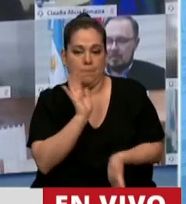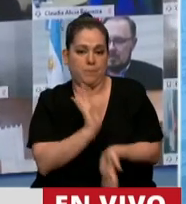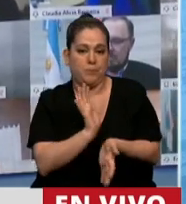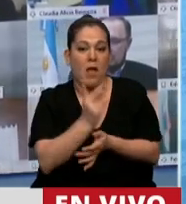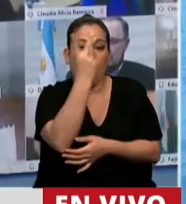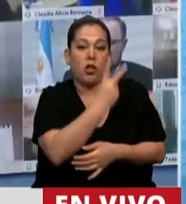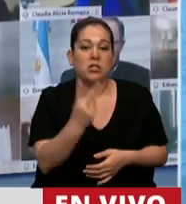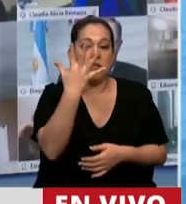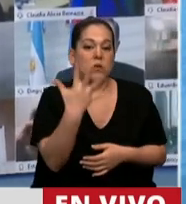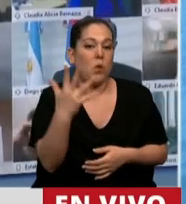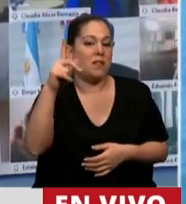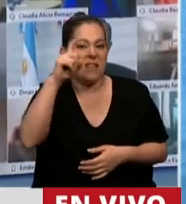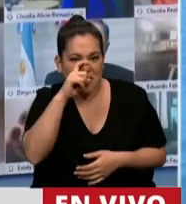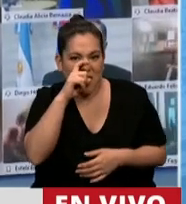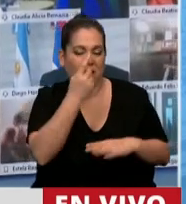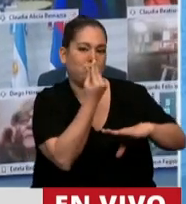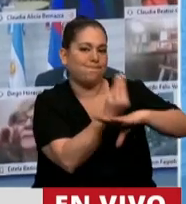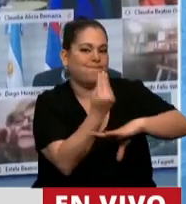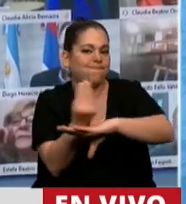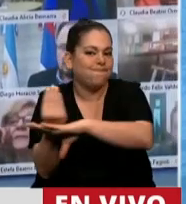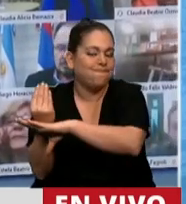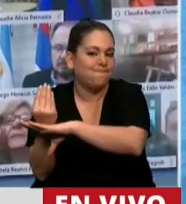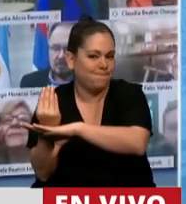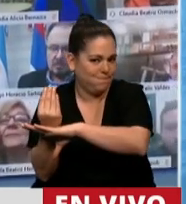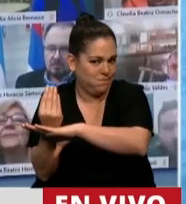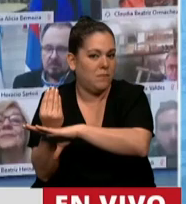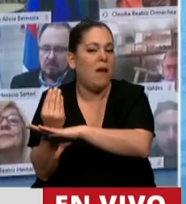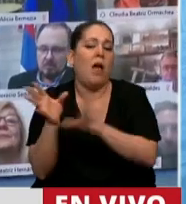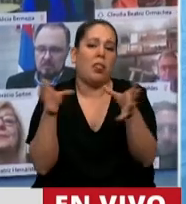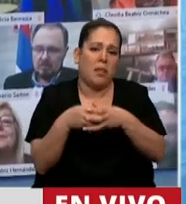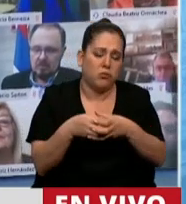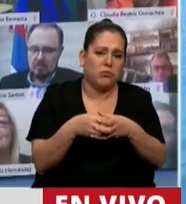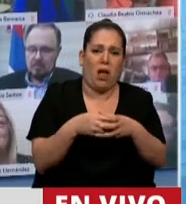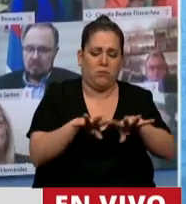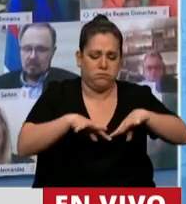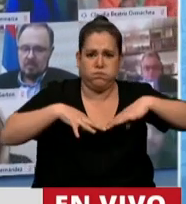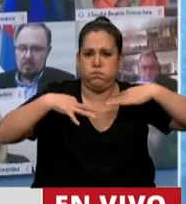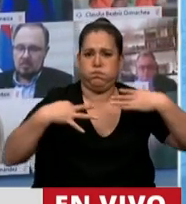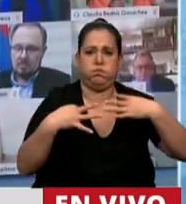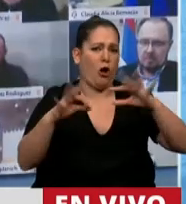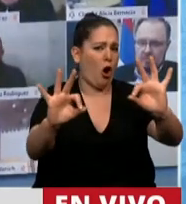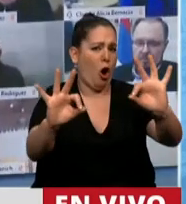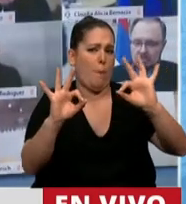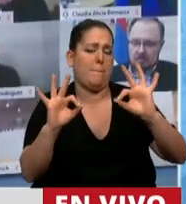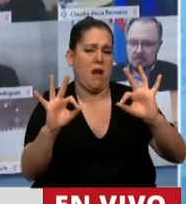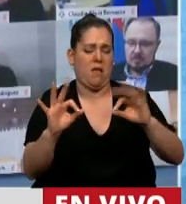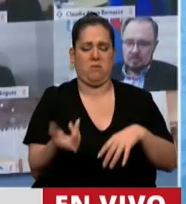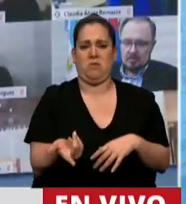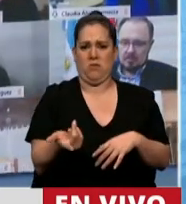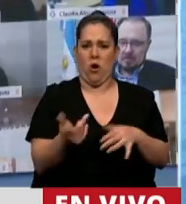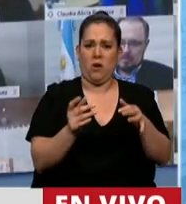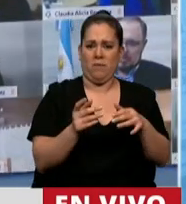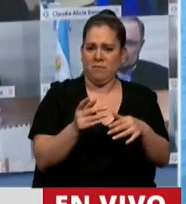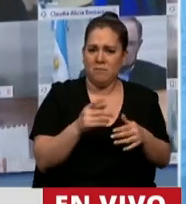257 bancas aquí, diputados de la izquierda a la derecha, desde el liberalismo al intervencionismo,